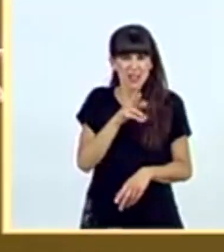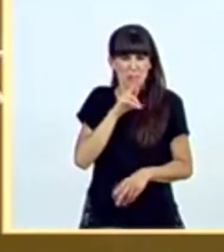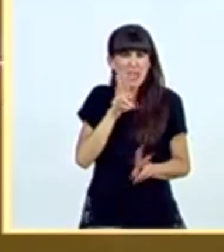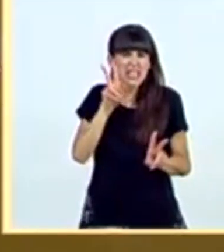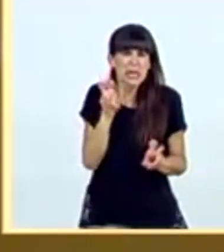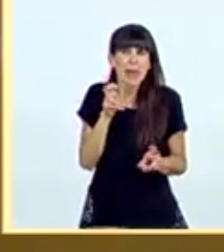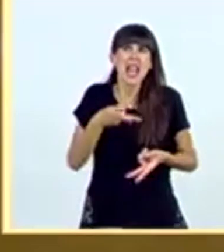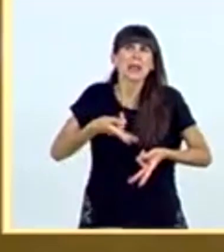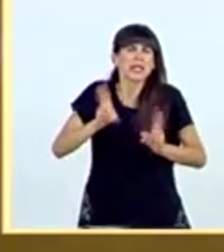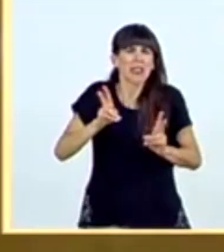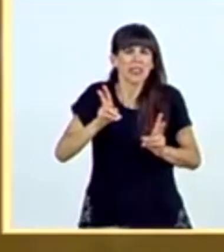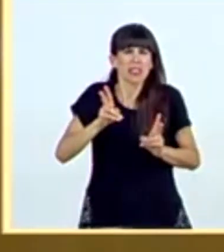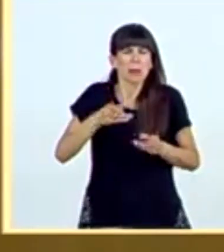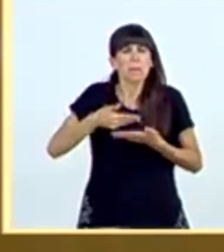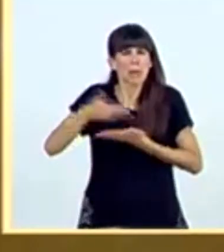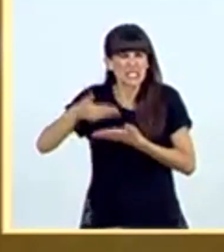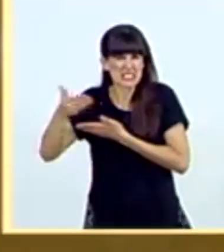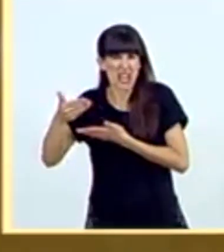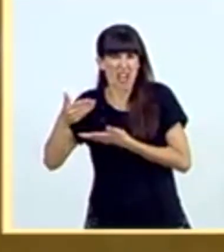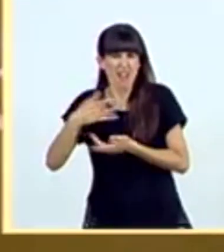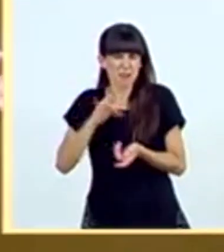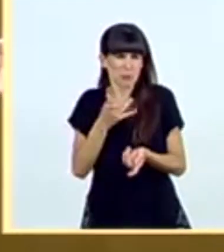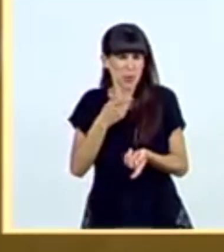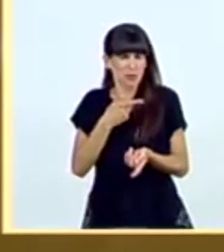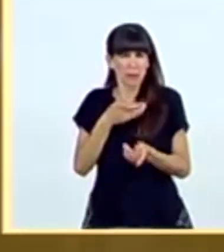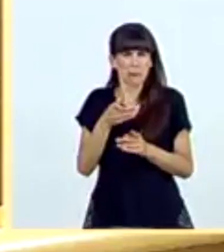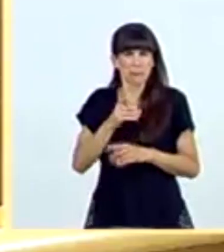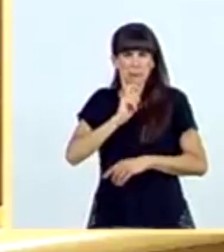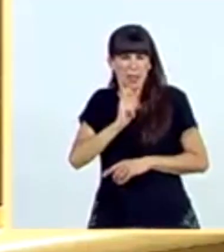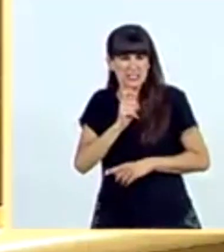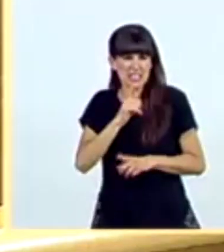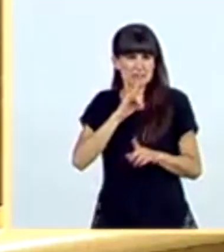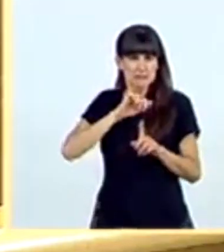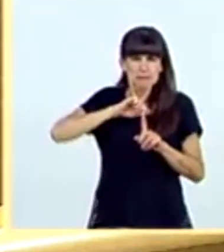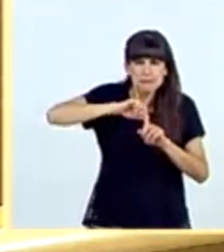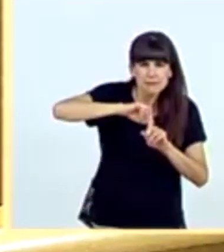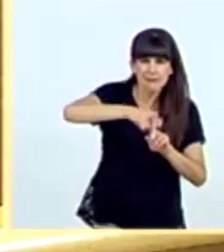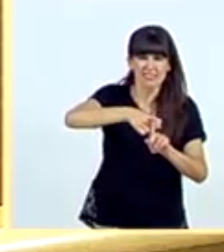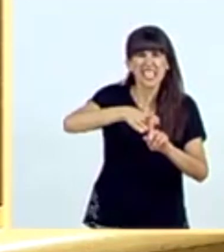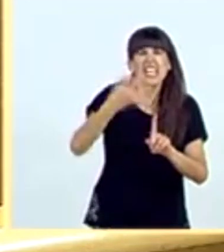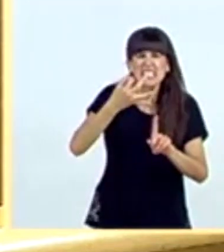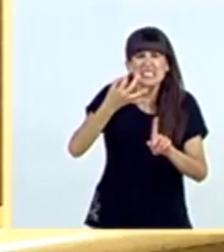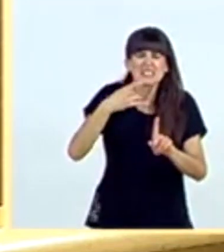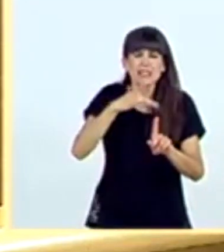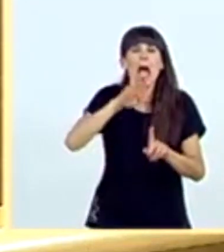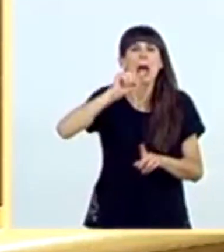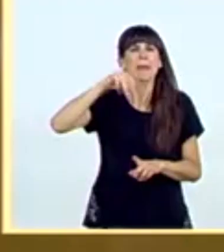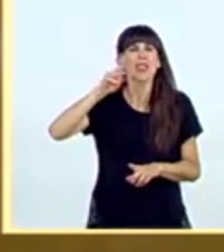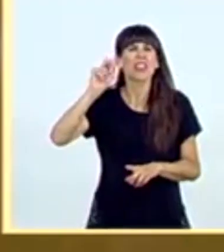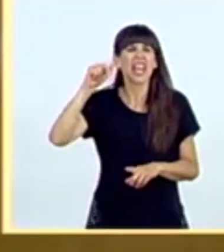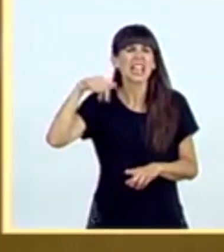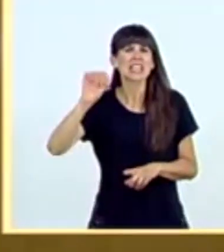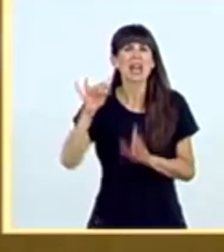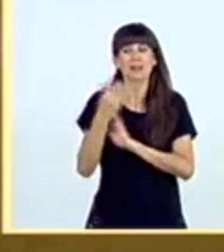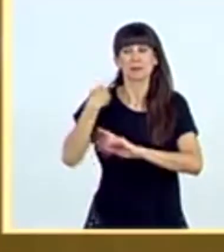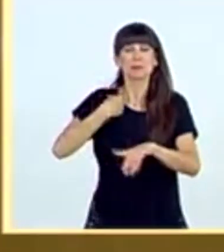libertad de prensa y de amedrentar a periodistas? ¿Sabe lo que es amedrentar a periodistas? ¿Amedrentar a periodistas es lo que hacía